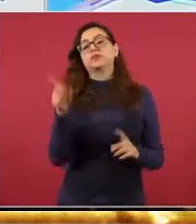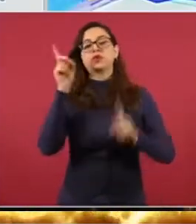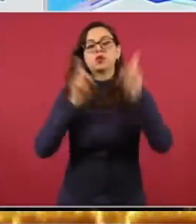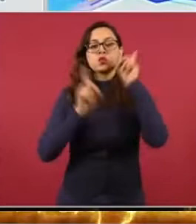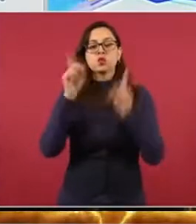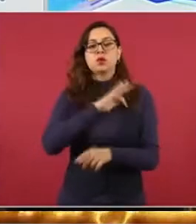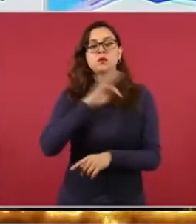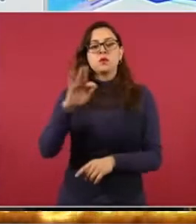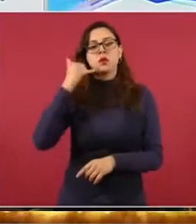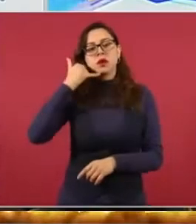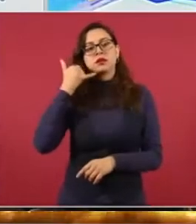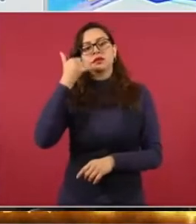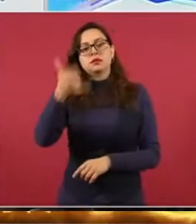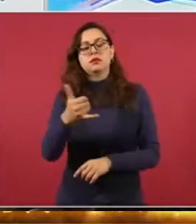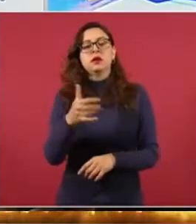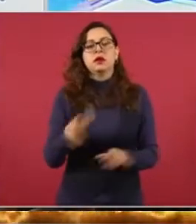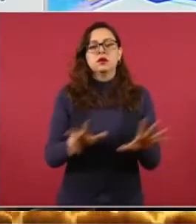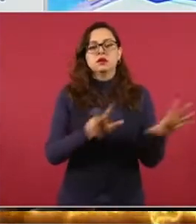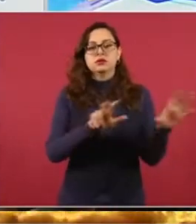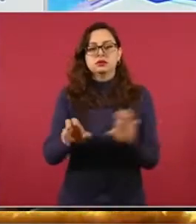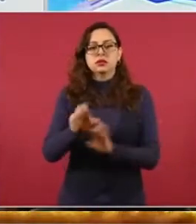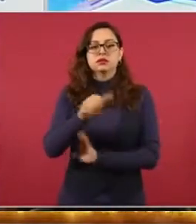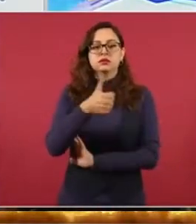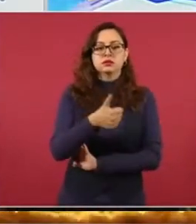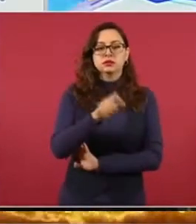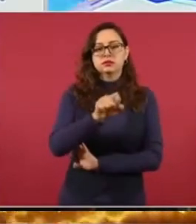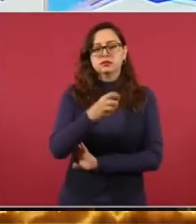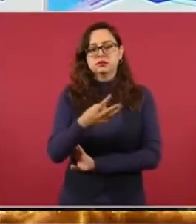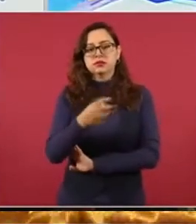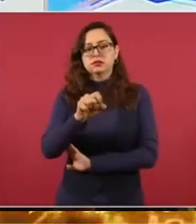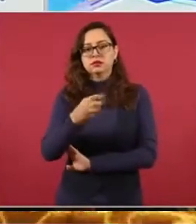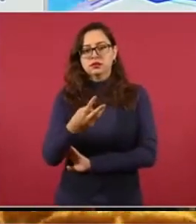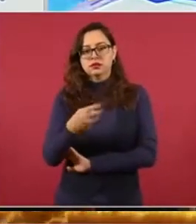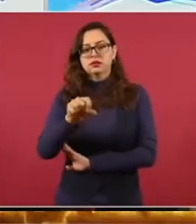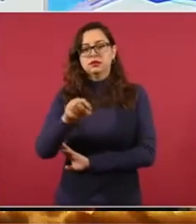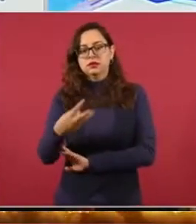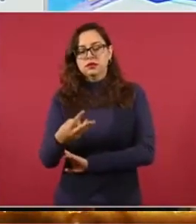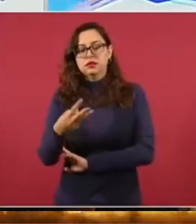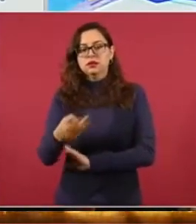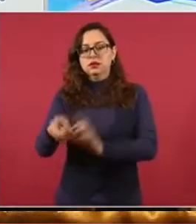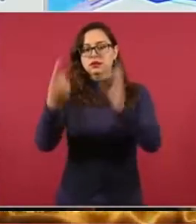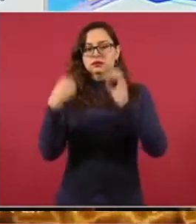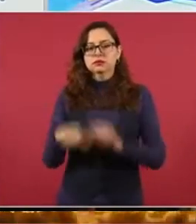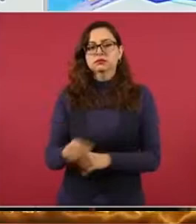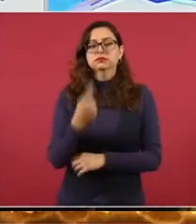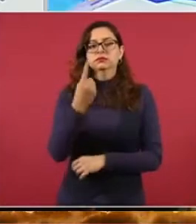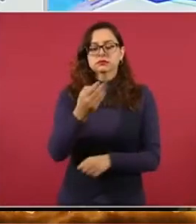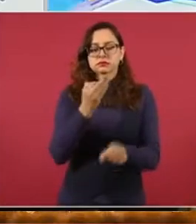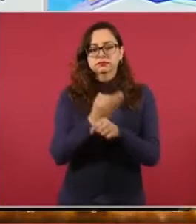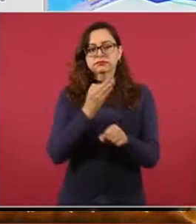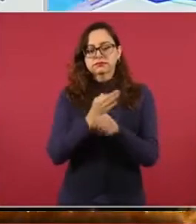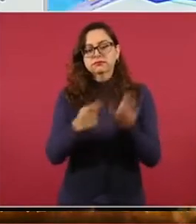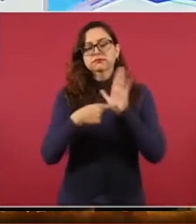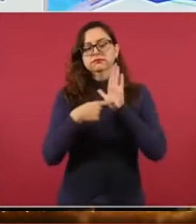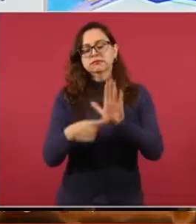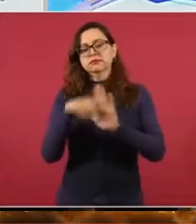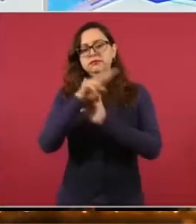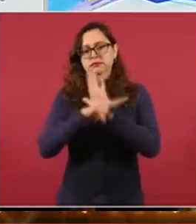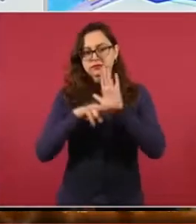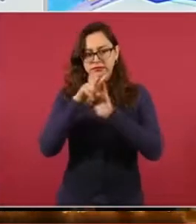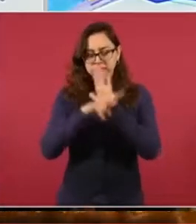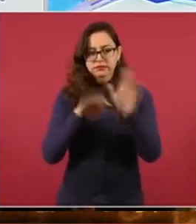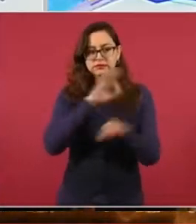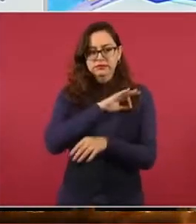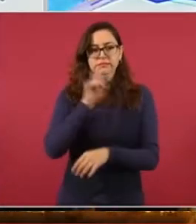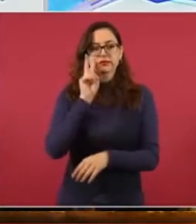-2323, una opción 1 y también les vamos a dejar un tutorial que va siguiendo paso a paso la modalidad de